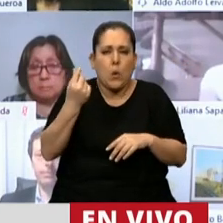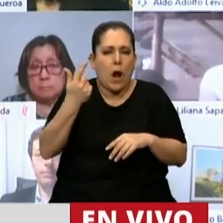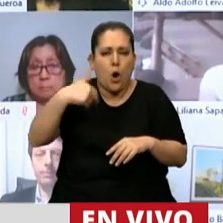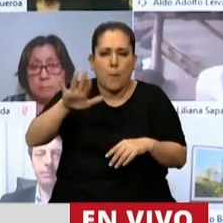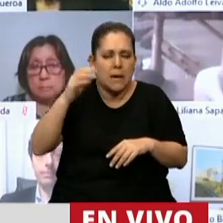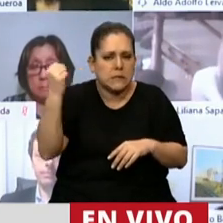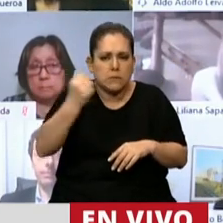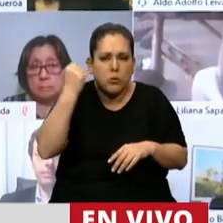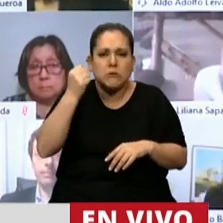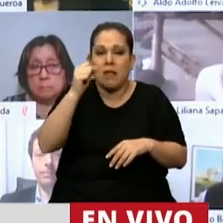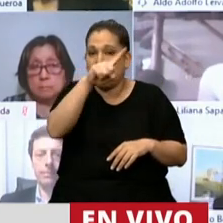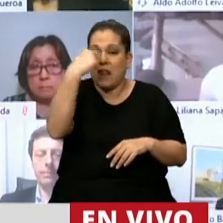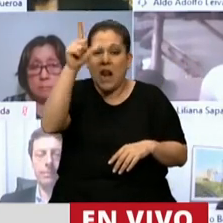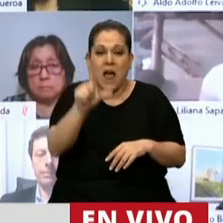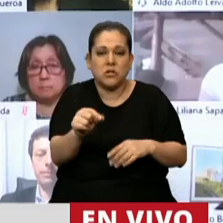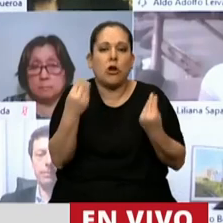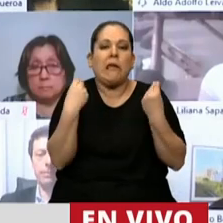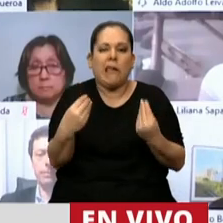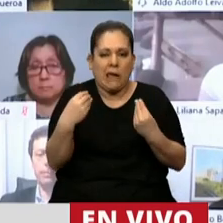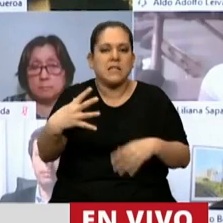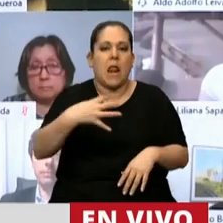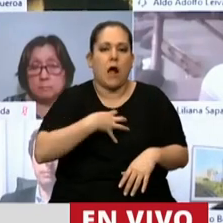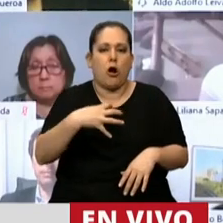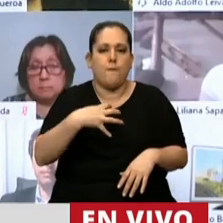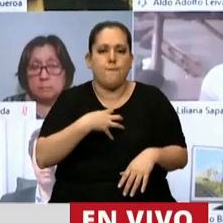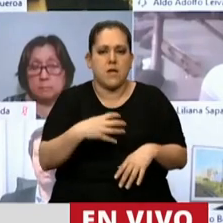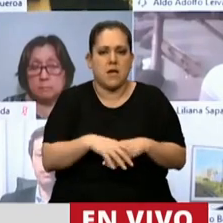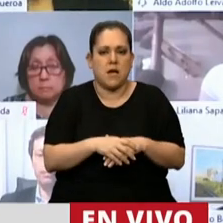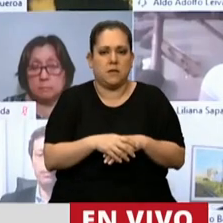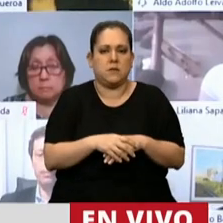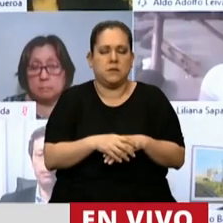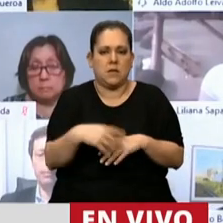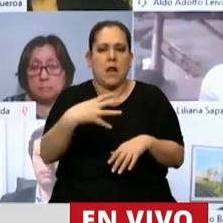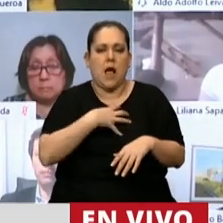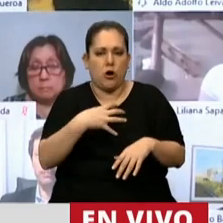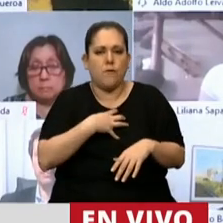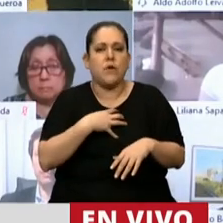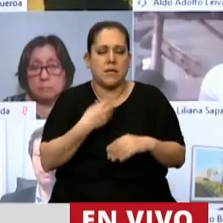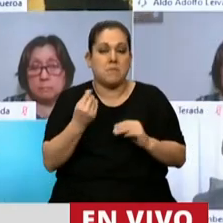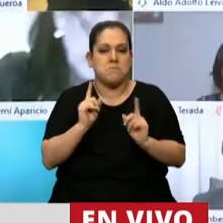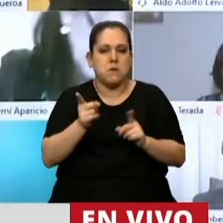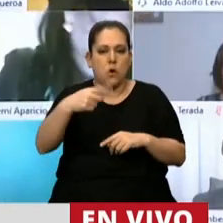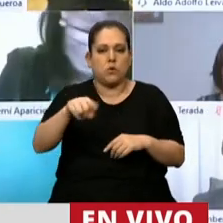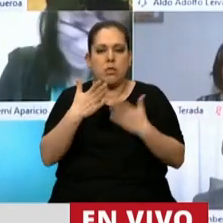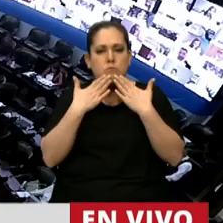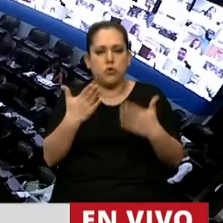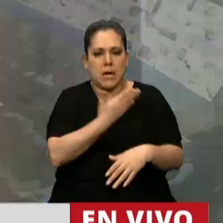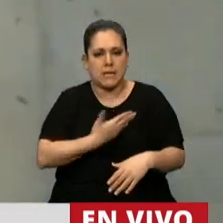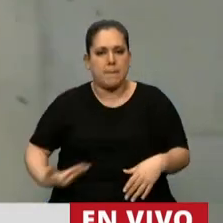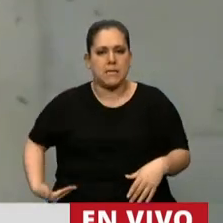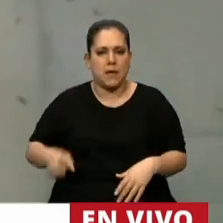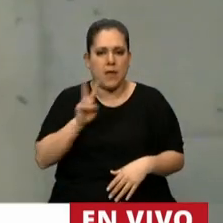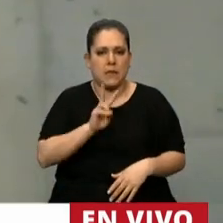que tiene cualquier nación, que es la confianza. Hablar de Macri. Muchas gracias, presidente.